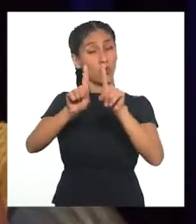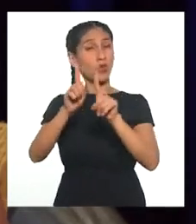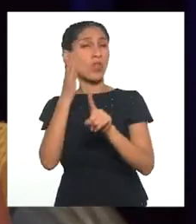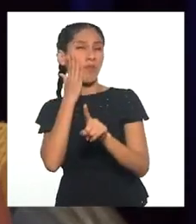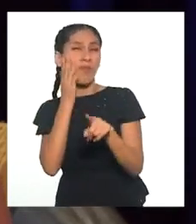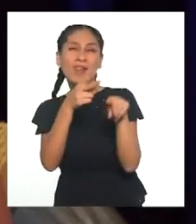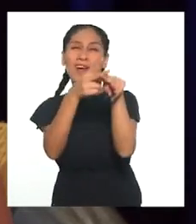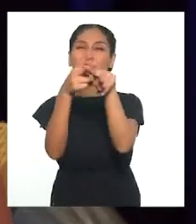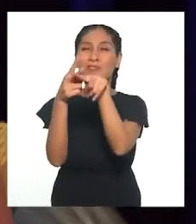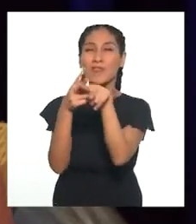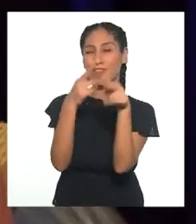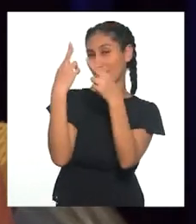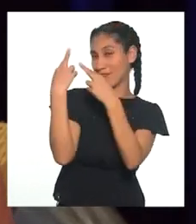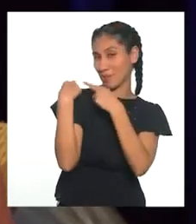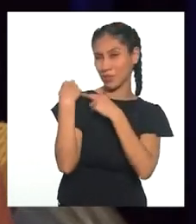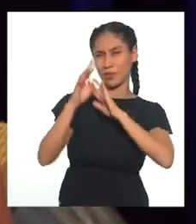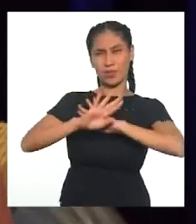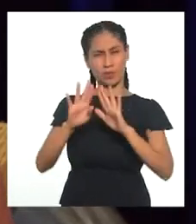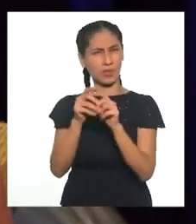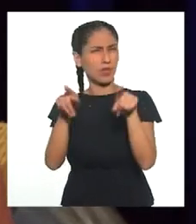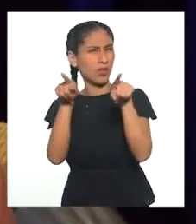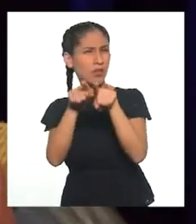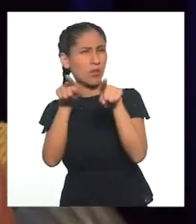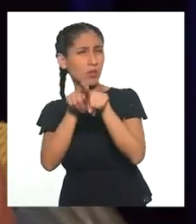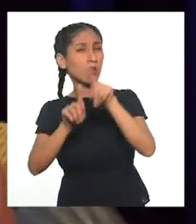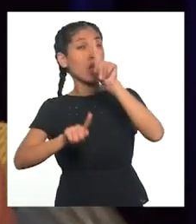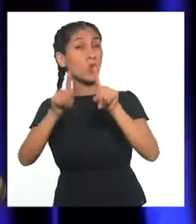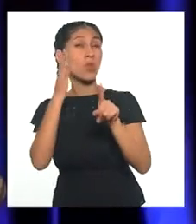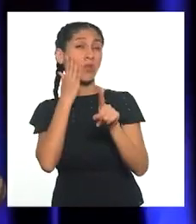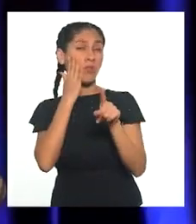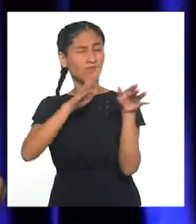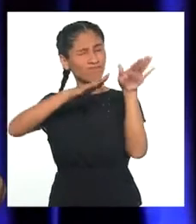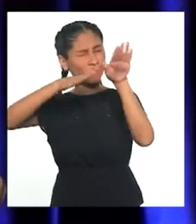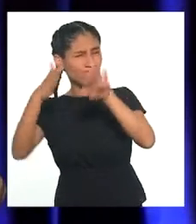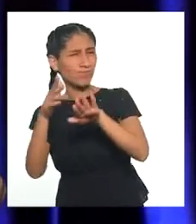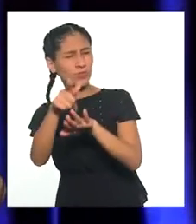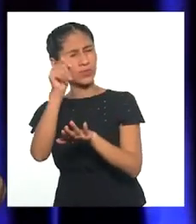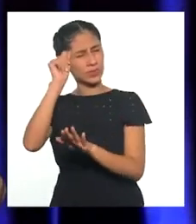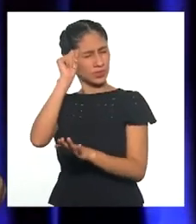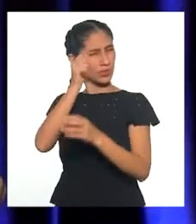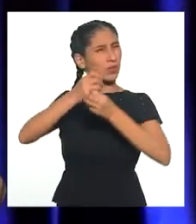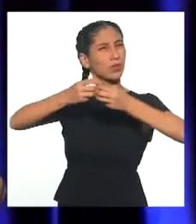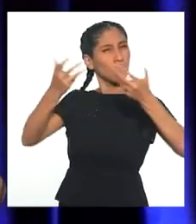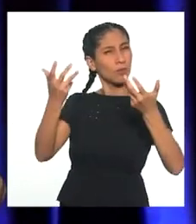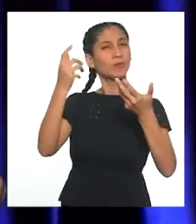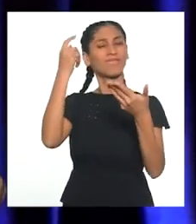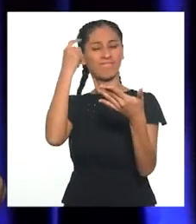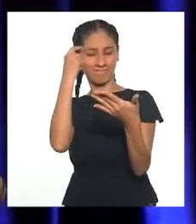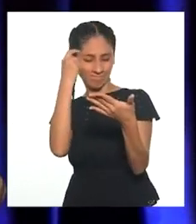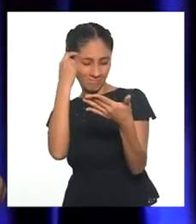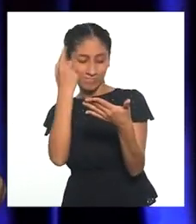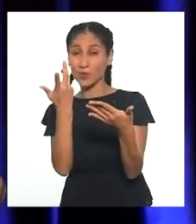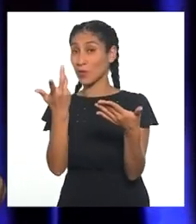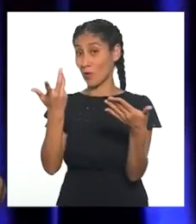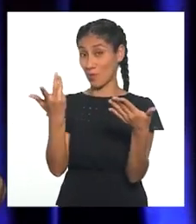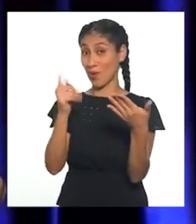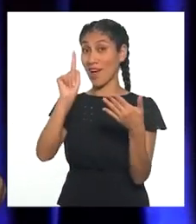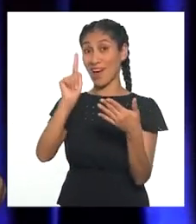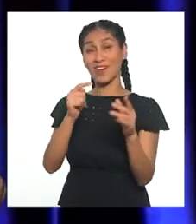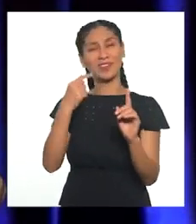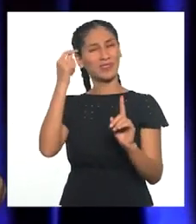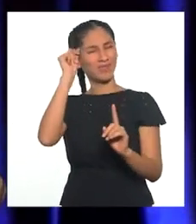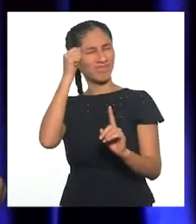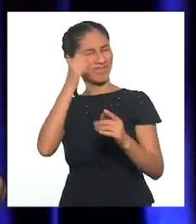¿Cómo conmemoramos a las madres que ya no están? Esto lo podemos profundizar gracias a un poeta